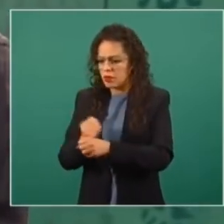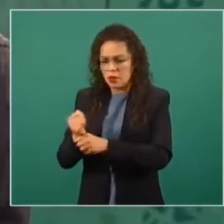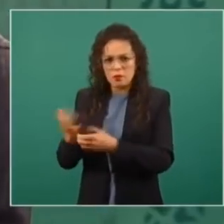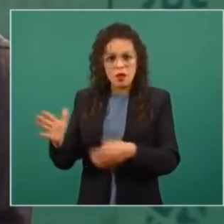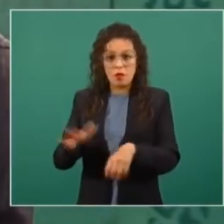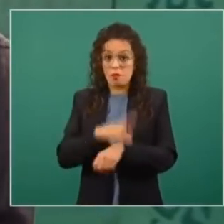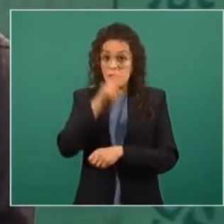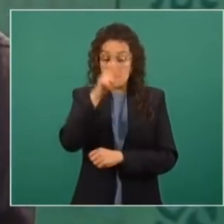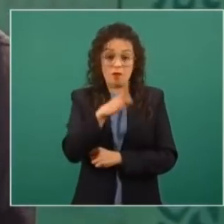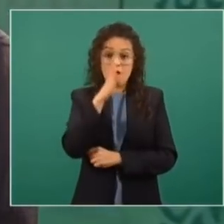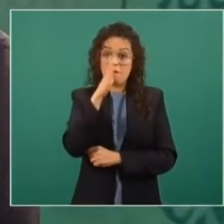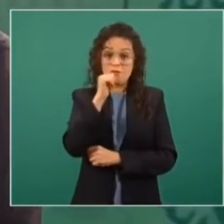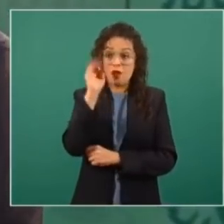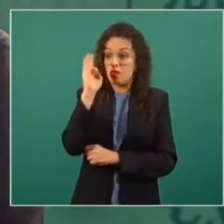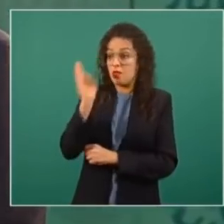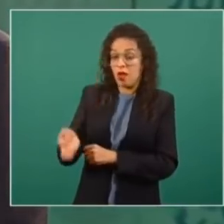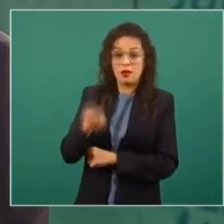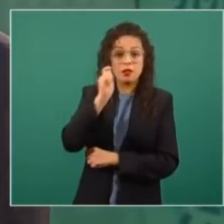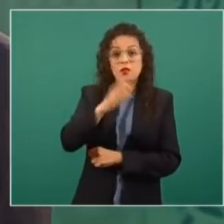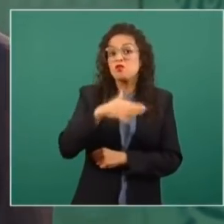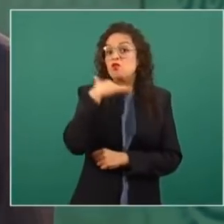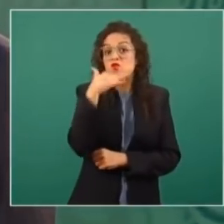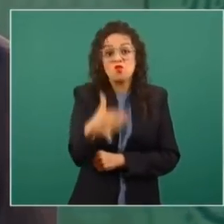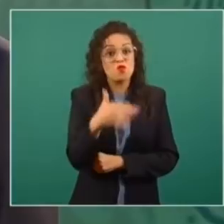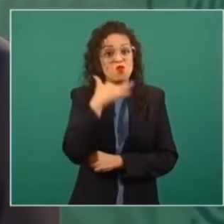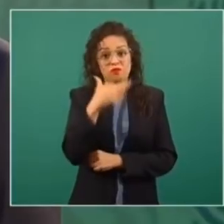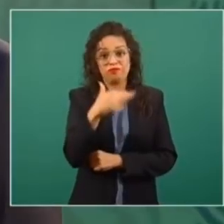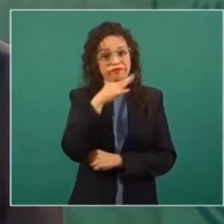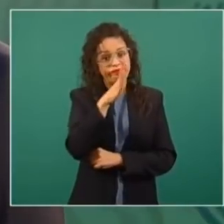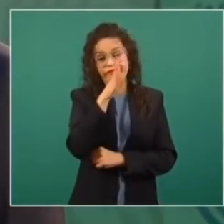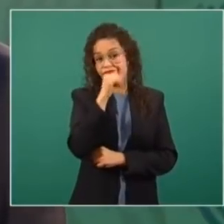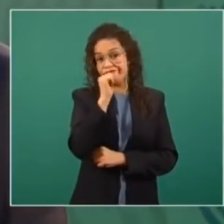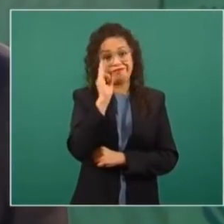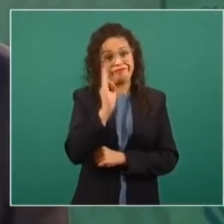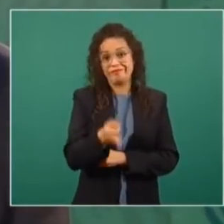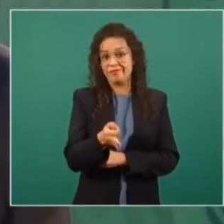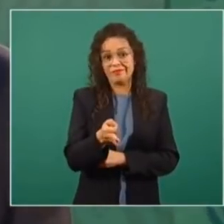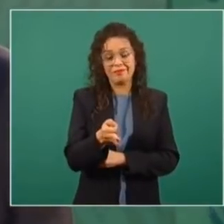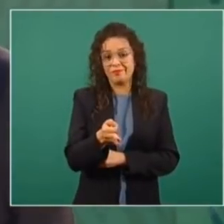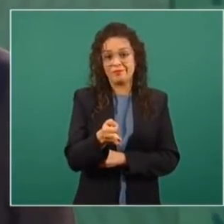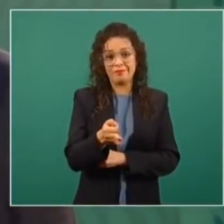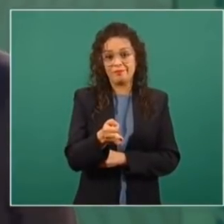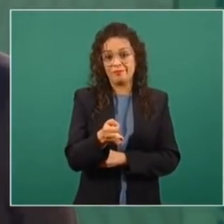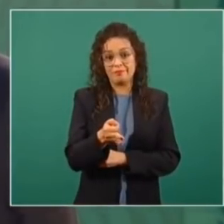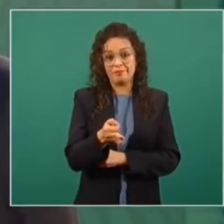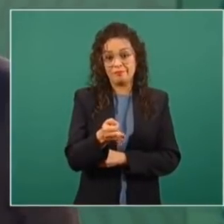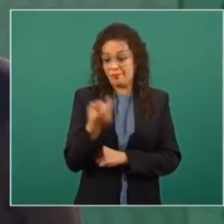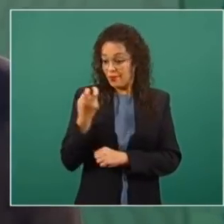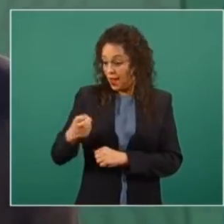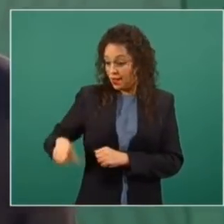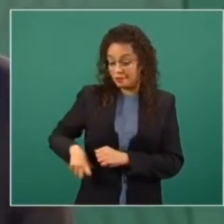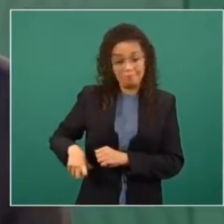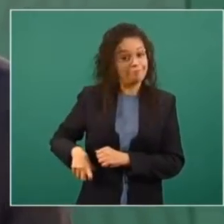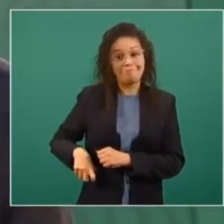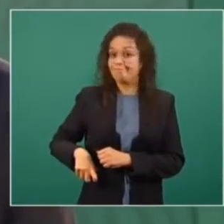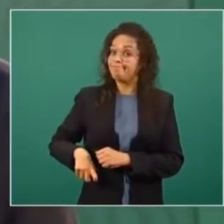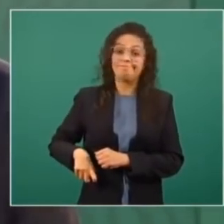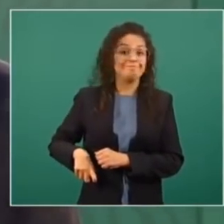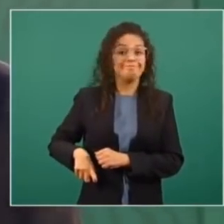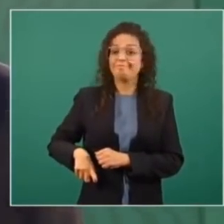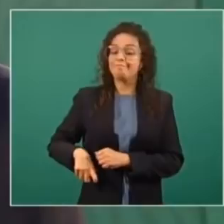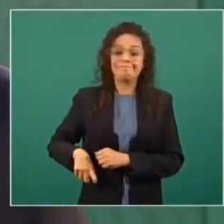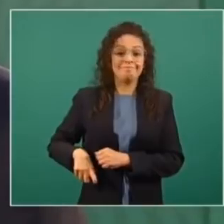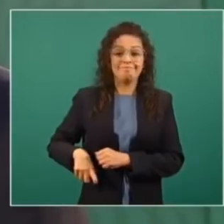podemos permitir es la corrupción en el gobierno y no permitir